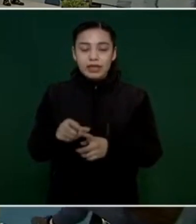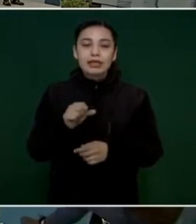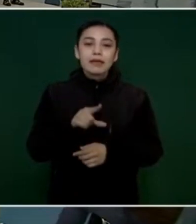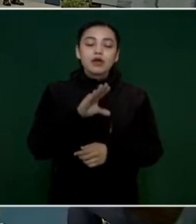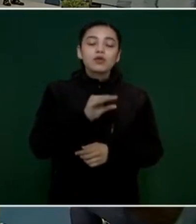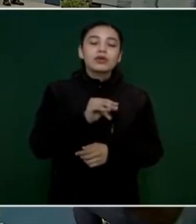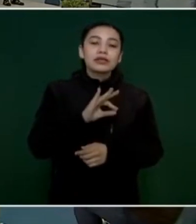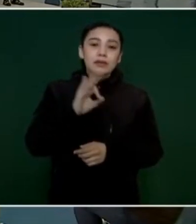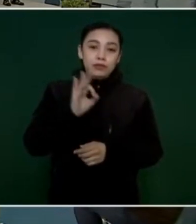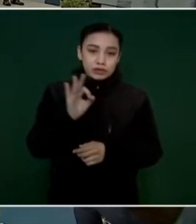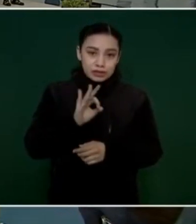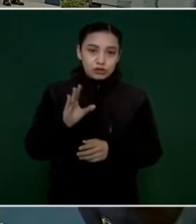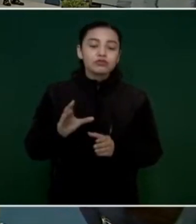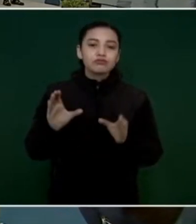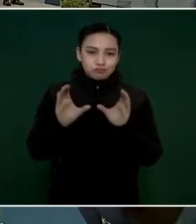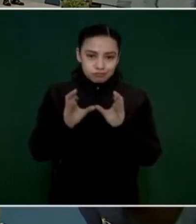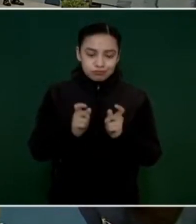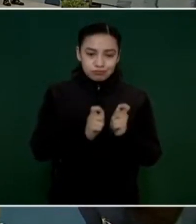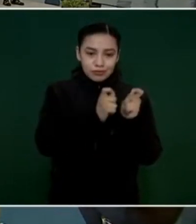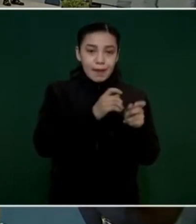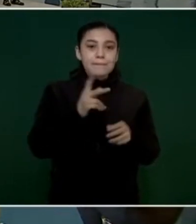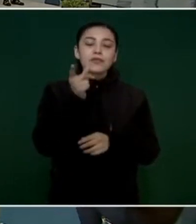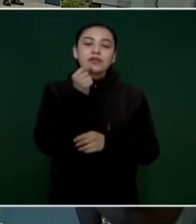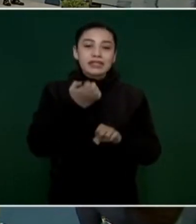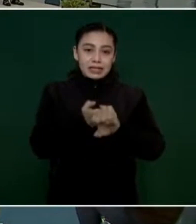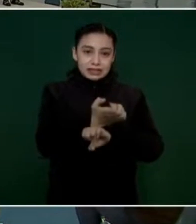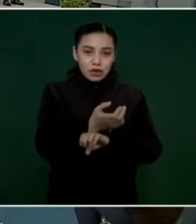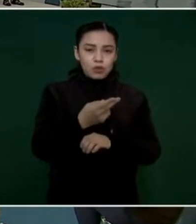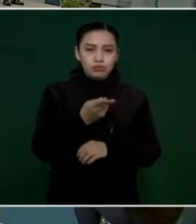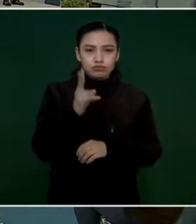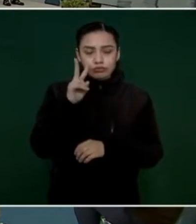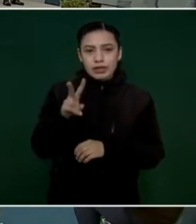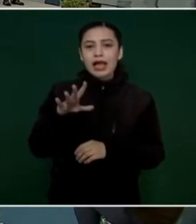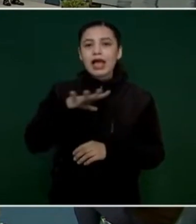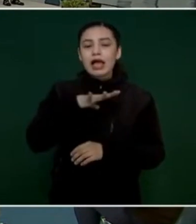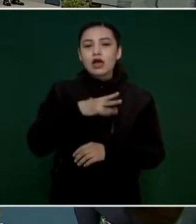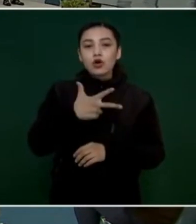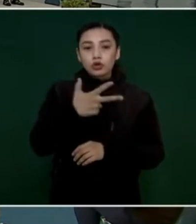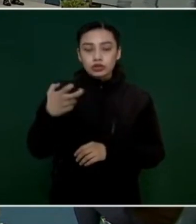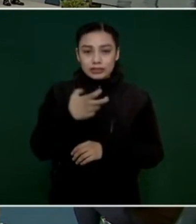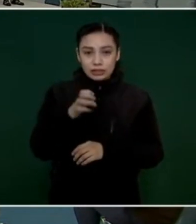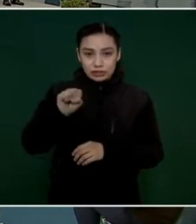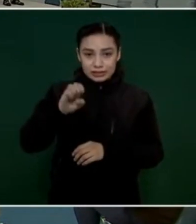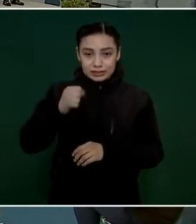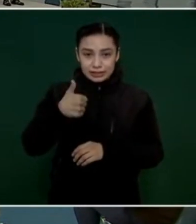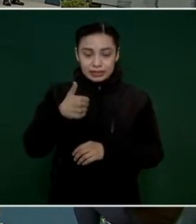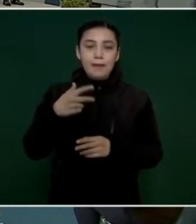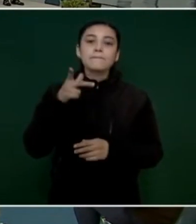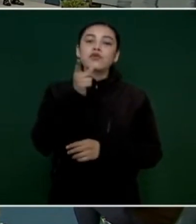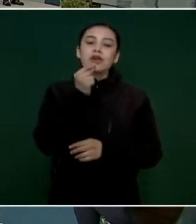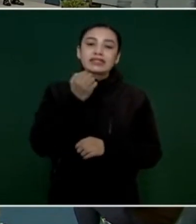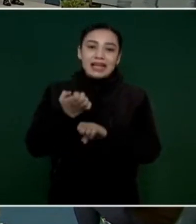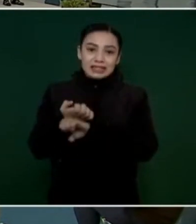estatal. Ustedes pueden ver que tenemos 866 policías estatales, tenemos un déficit ahí muy,